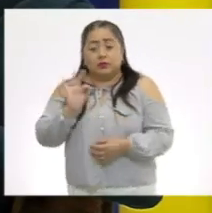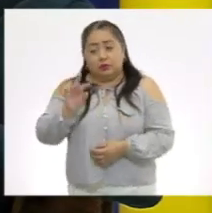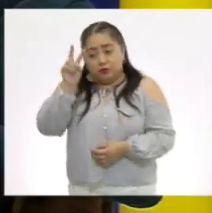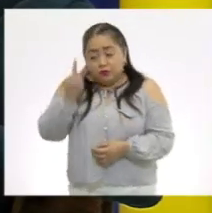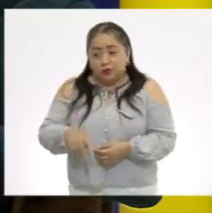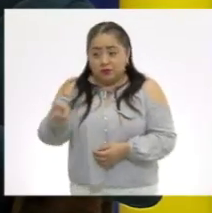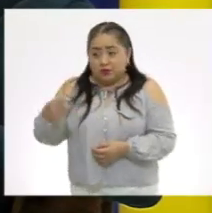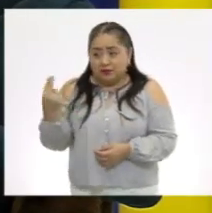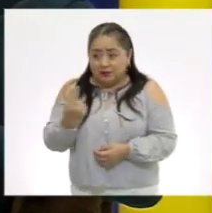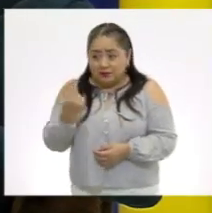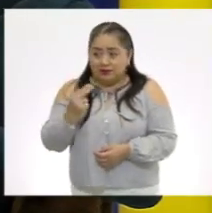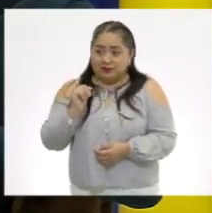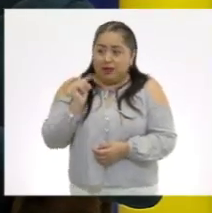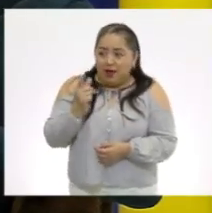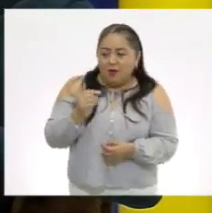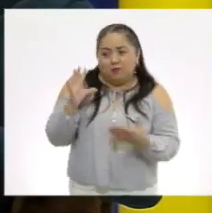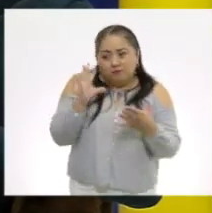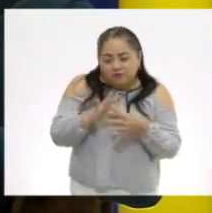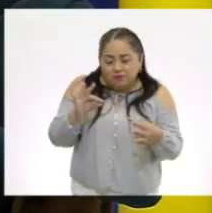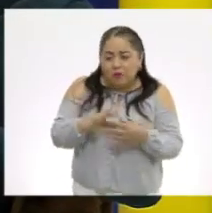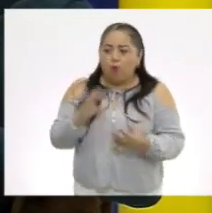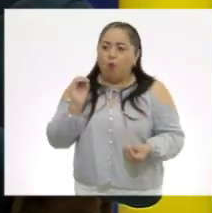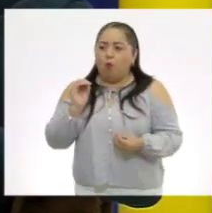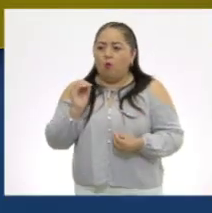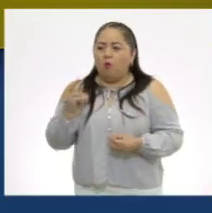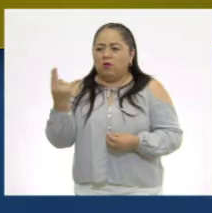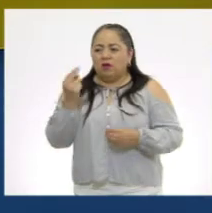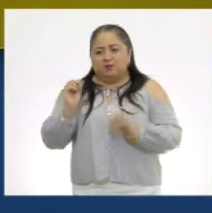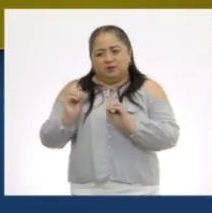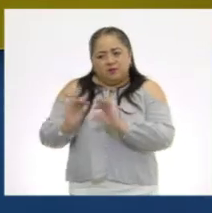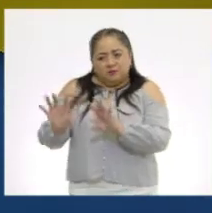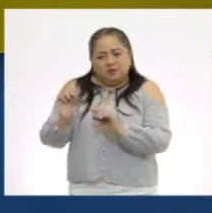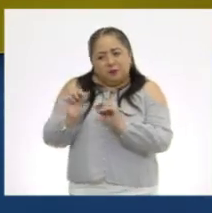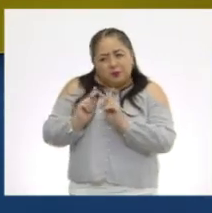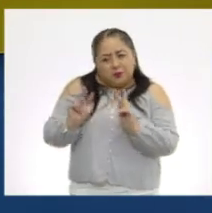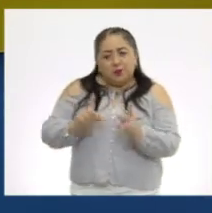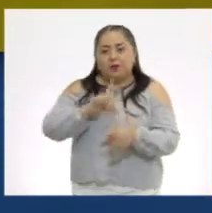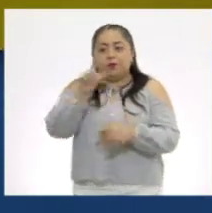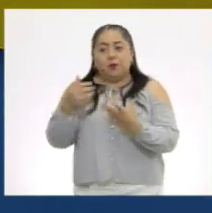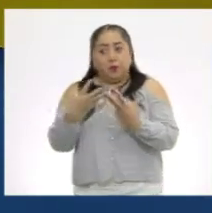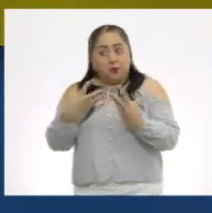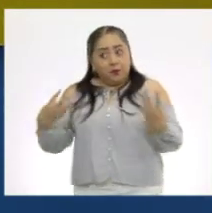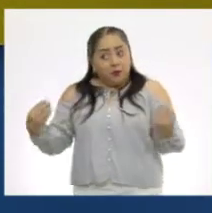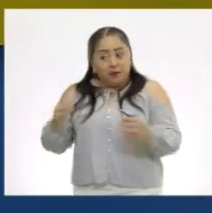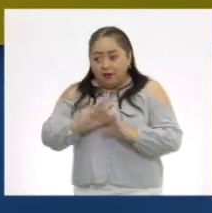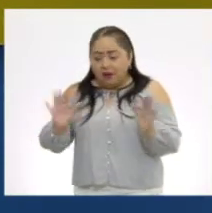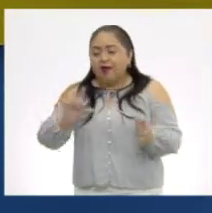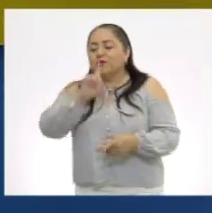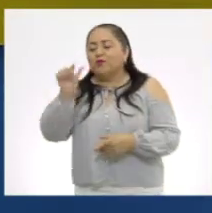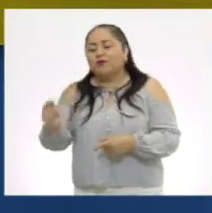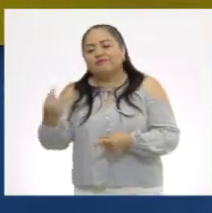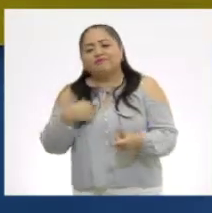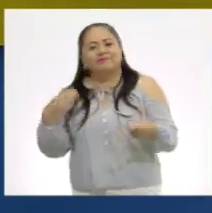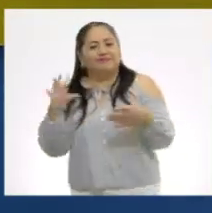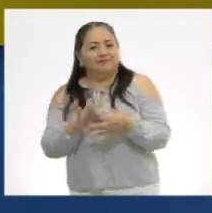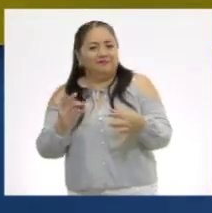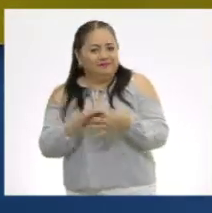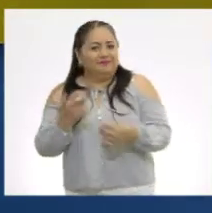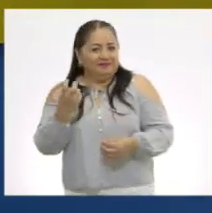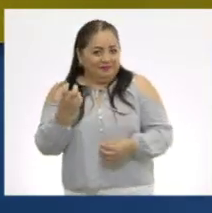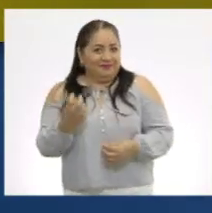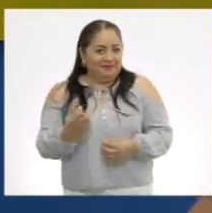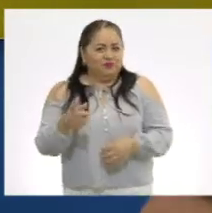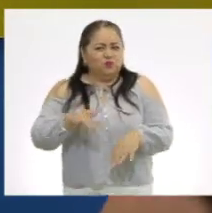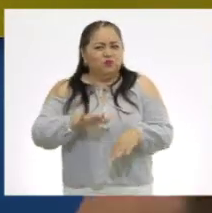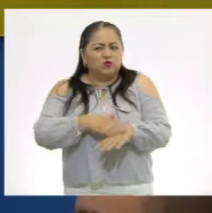necesitabas hablar o si necesitabas tener un espacio y pues ya al final nos dijiste qué era lo que estaba pasando contigo, ¿verdad?